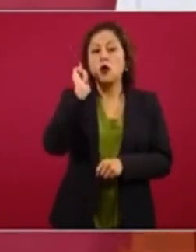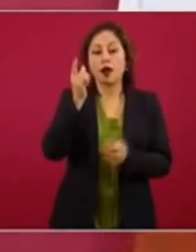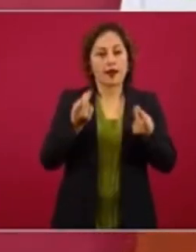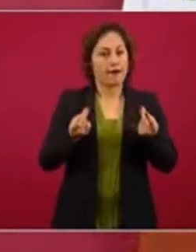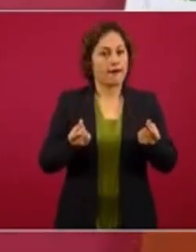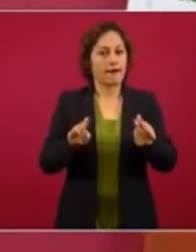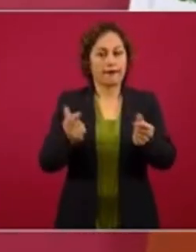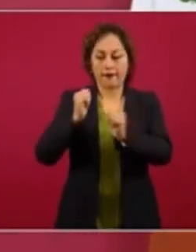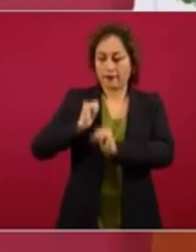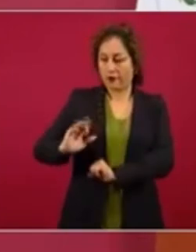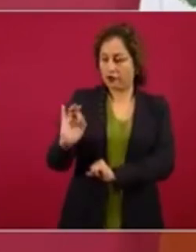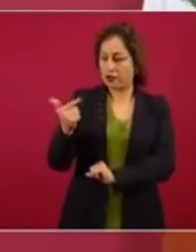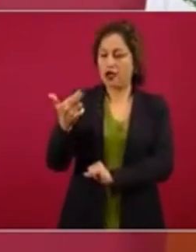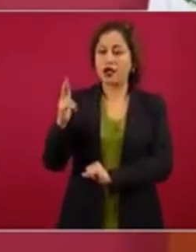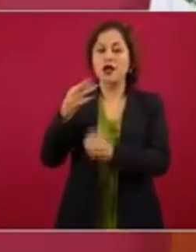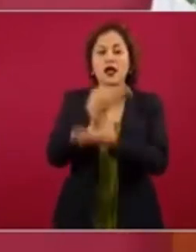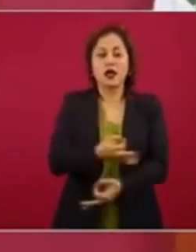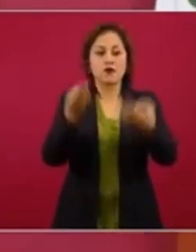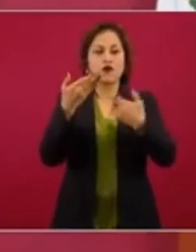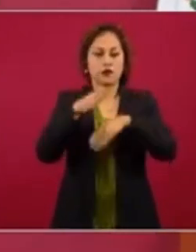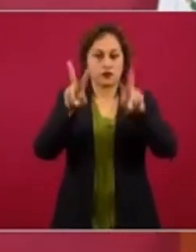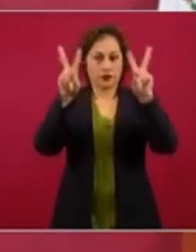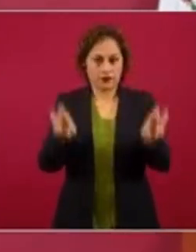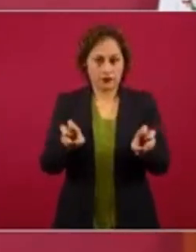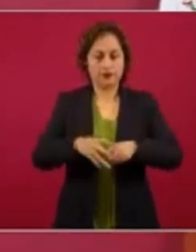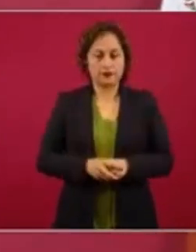informe y resuelva sobre este tema.